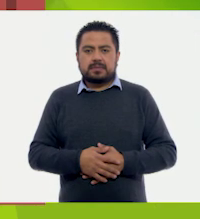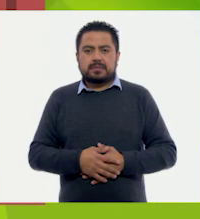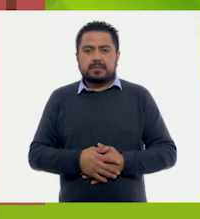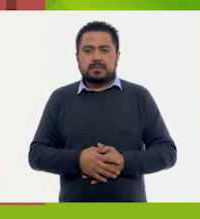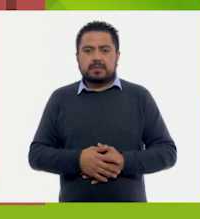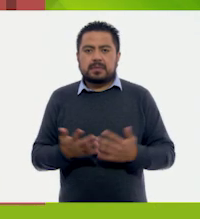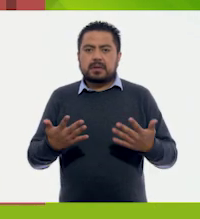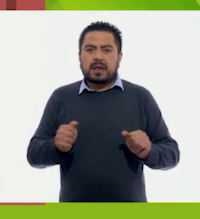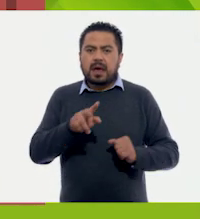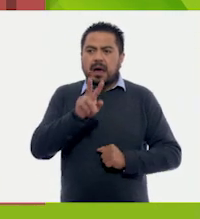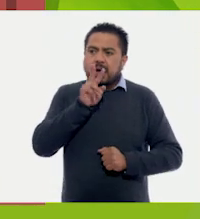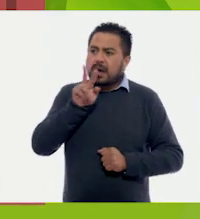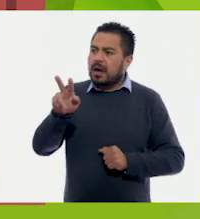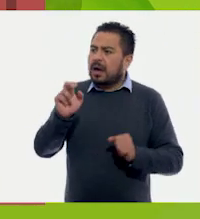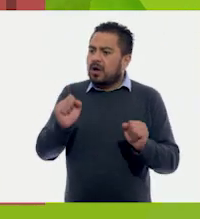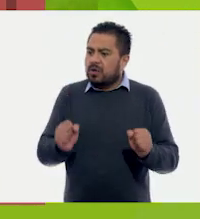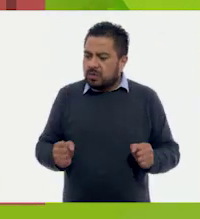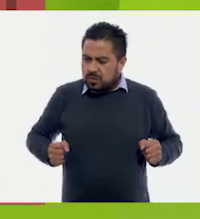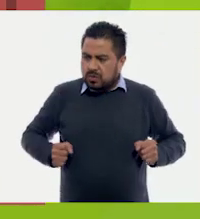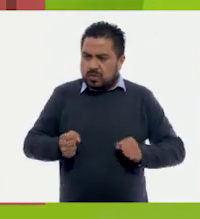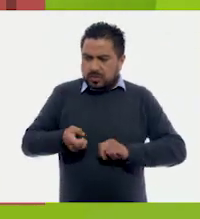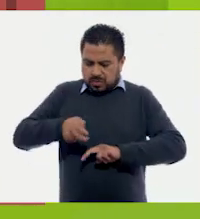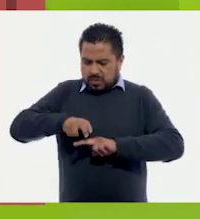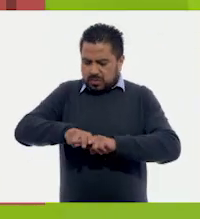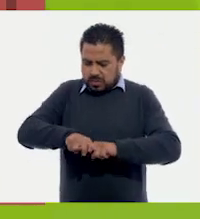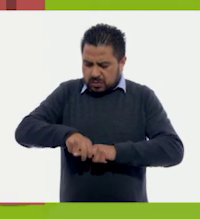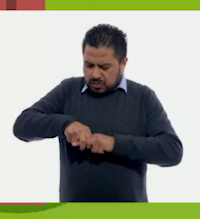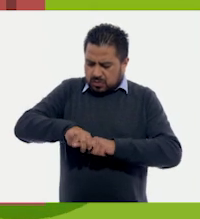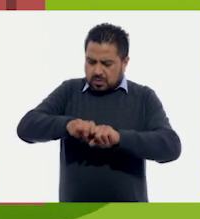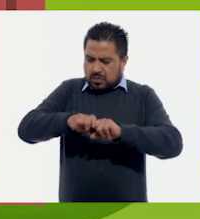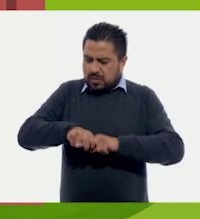¿Ya vieron los columpios que aparecen en el fondo?